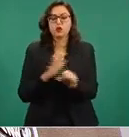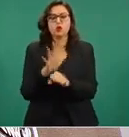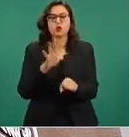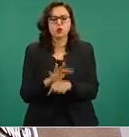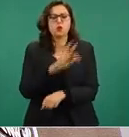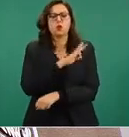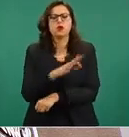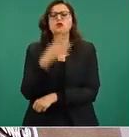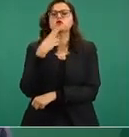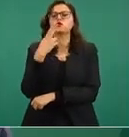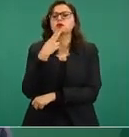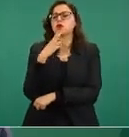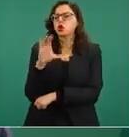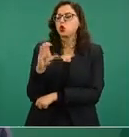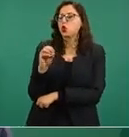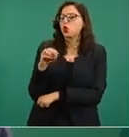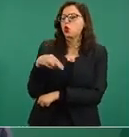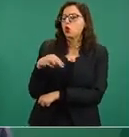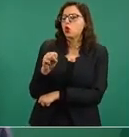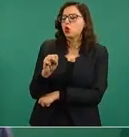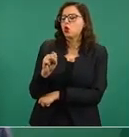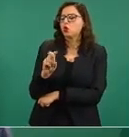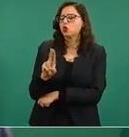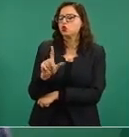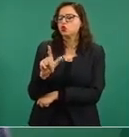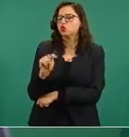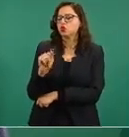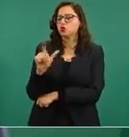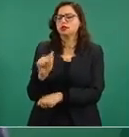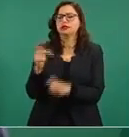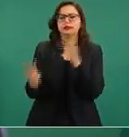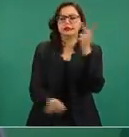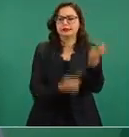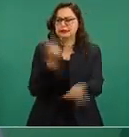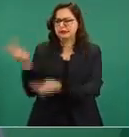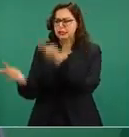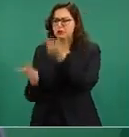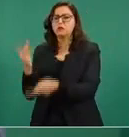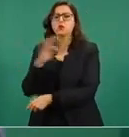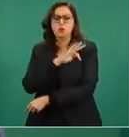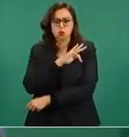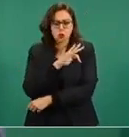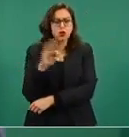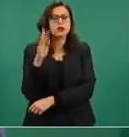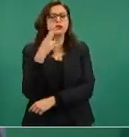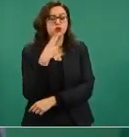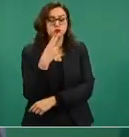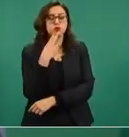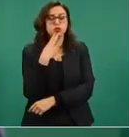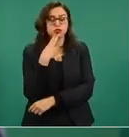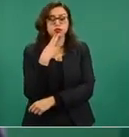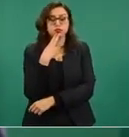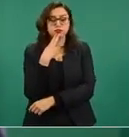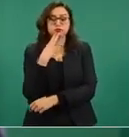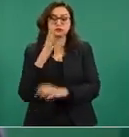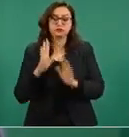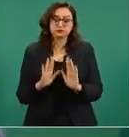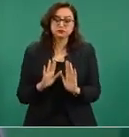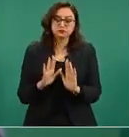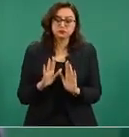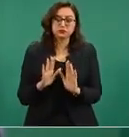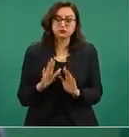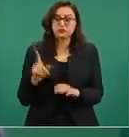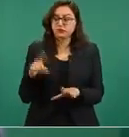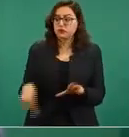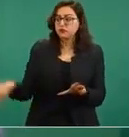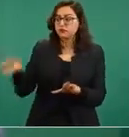que podría aplicarse y que sea un asunto que decidan